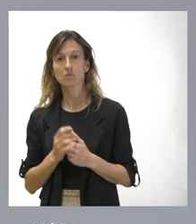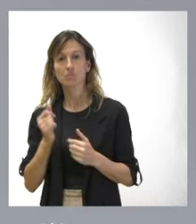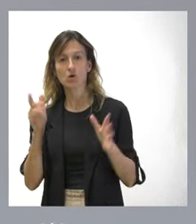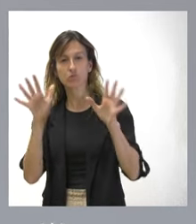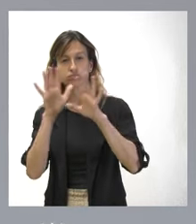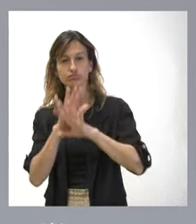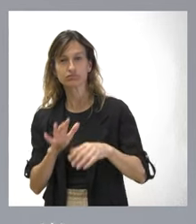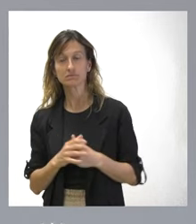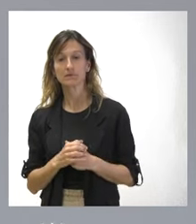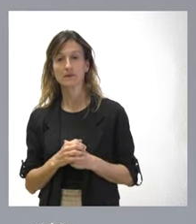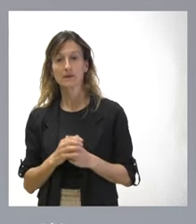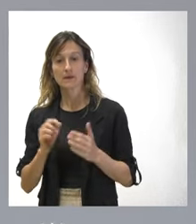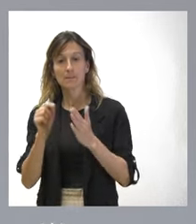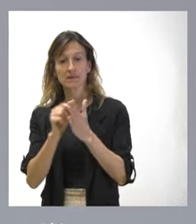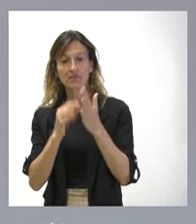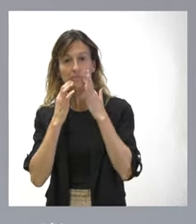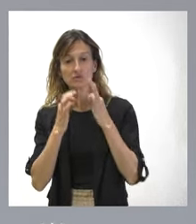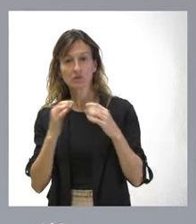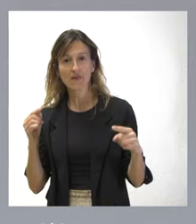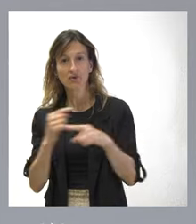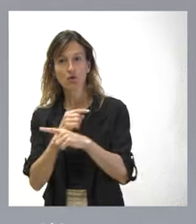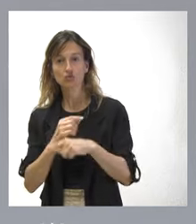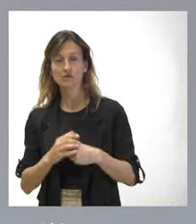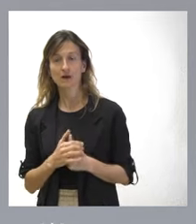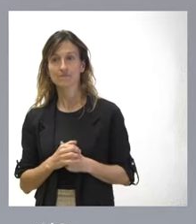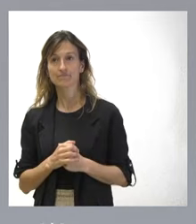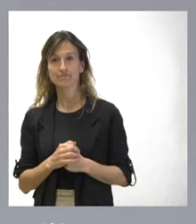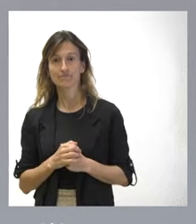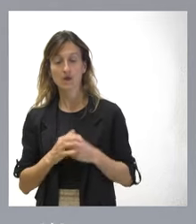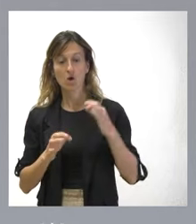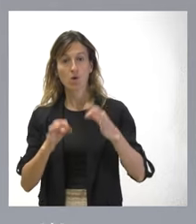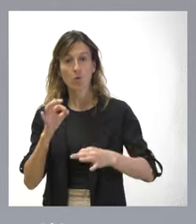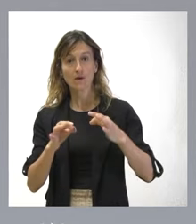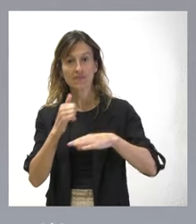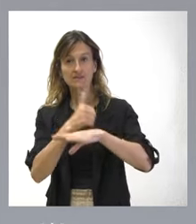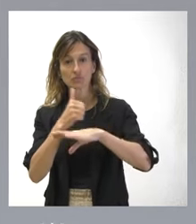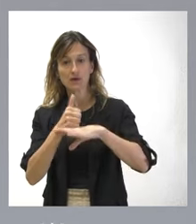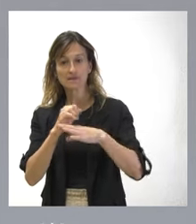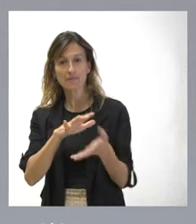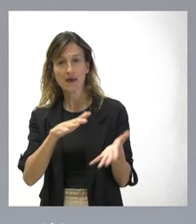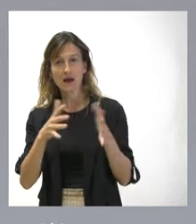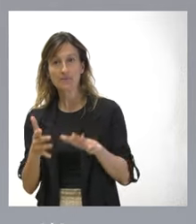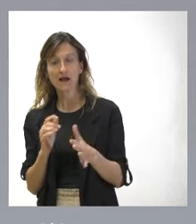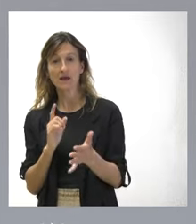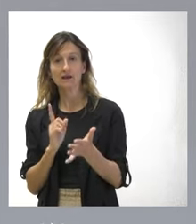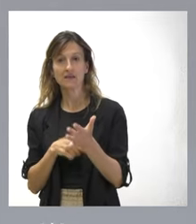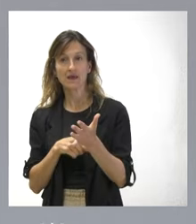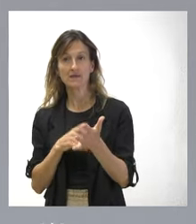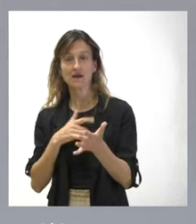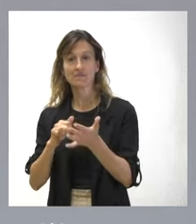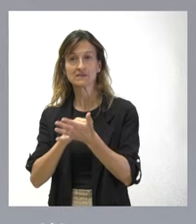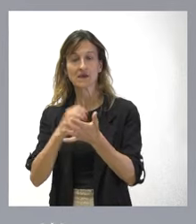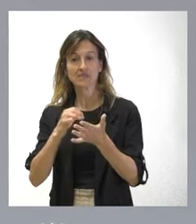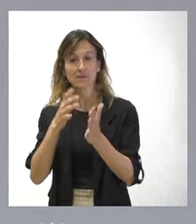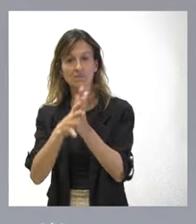lo que es contrario al principio de seguridad jurídica. Los jueces y tribunales tienen que aplicar la ley de amnistía y por eso tiene que estar